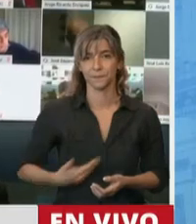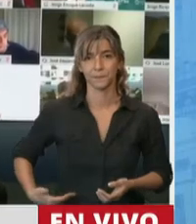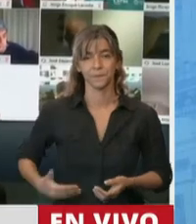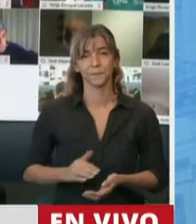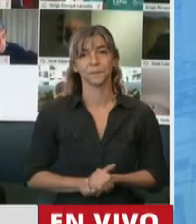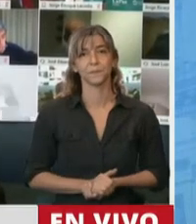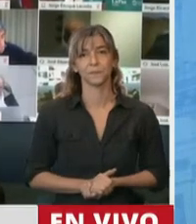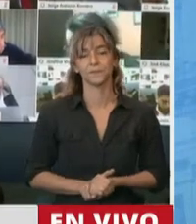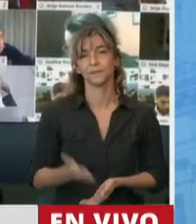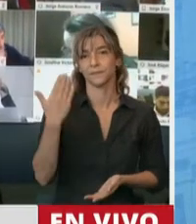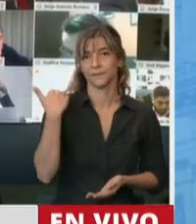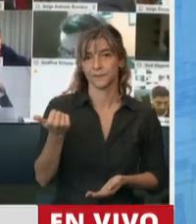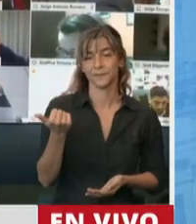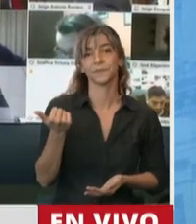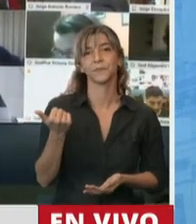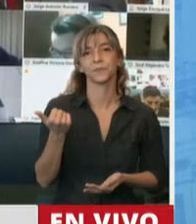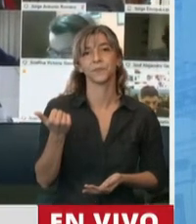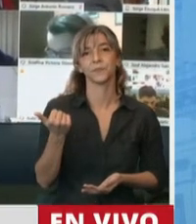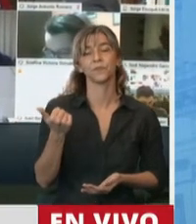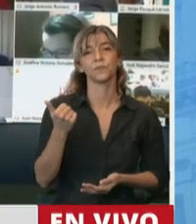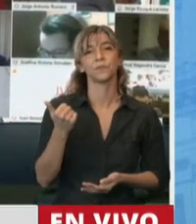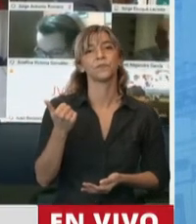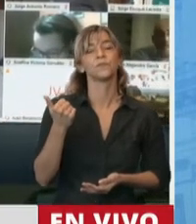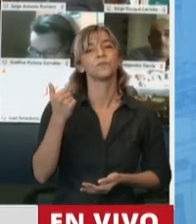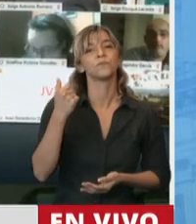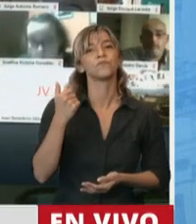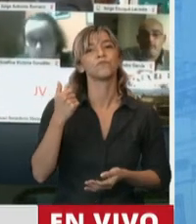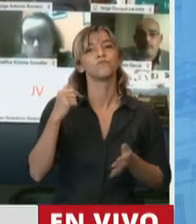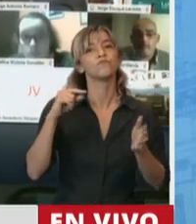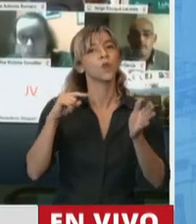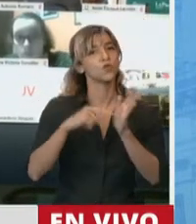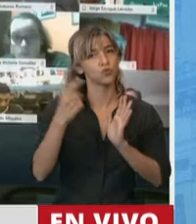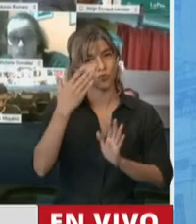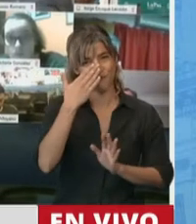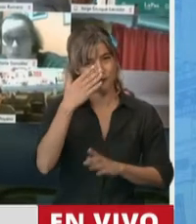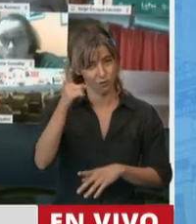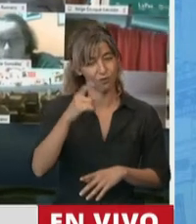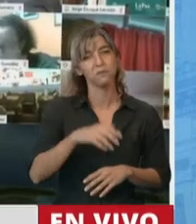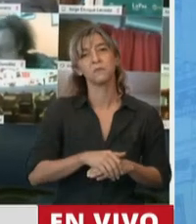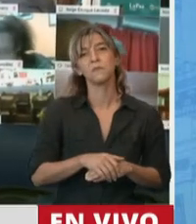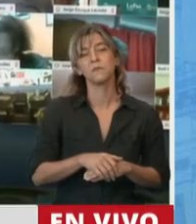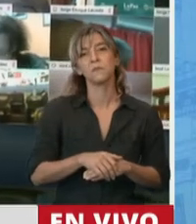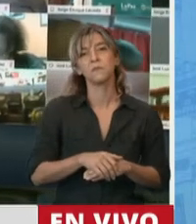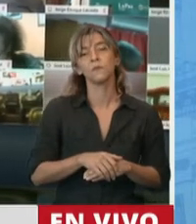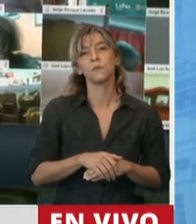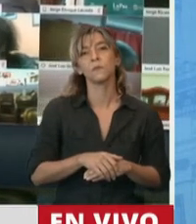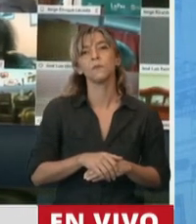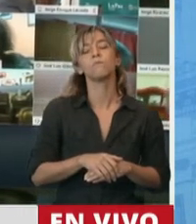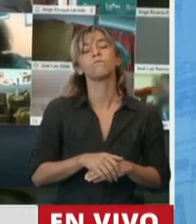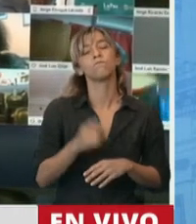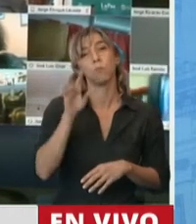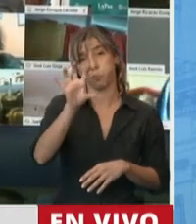Mire, presidente, ayer en la ciudad de Córdoba se lanzó entre el gobierno de nuestra